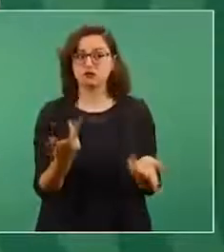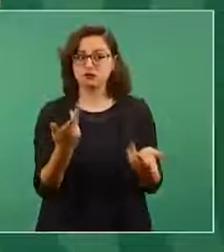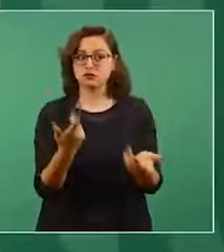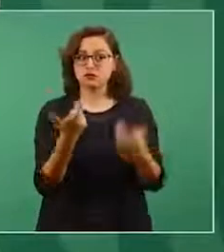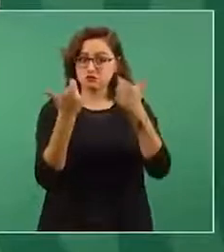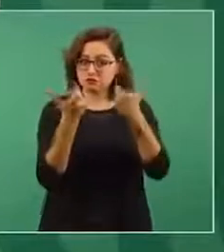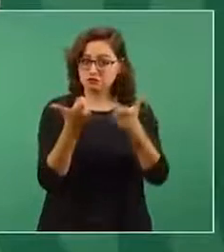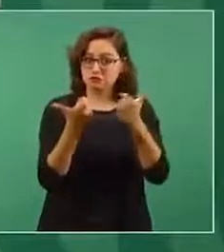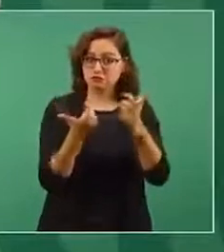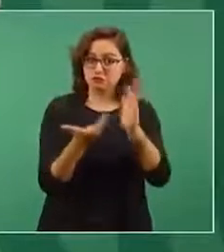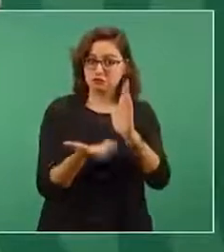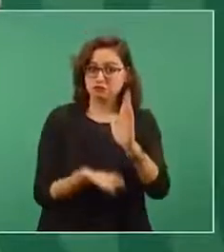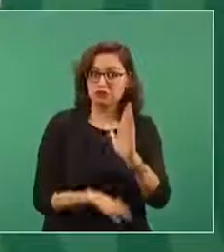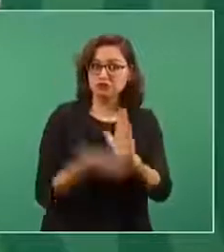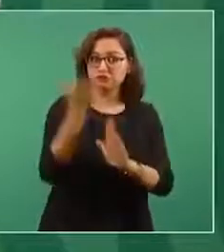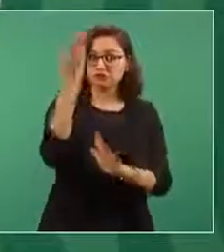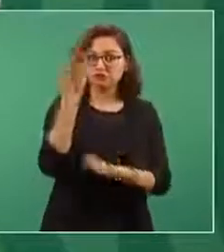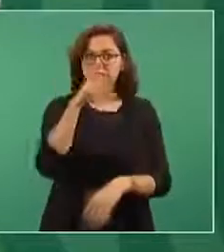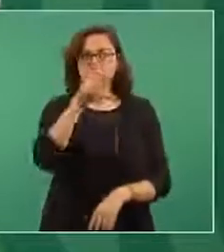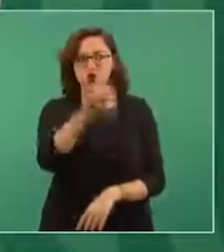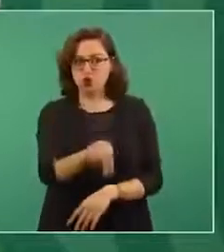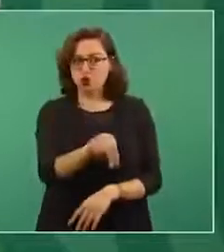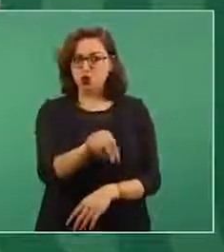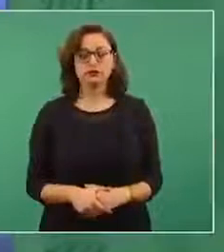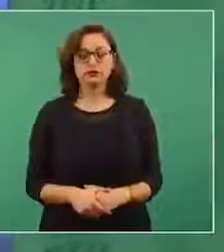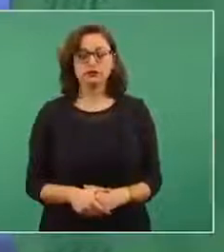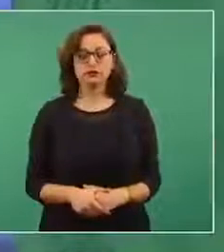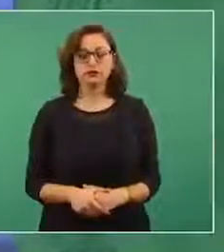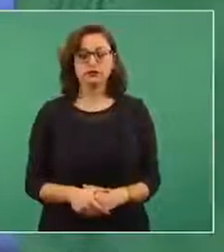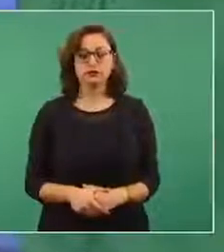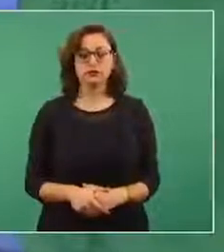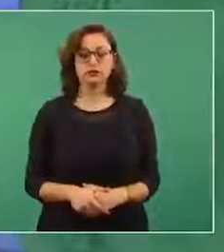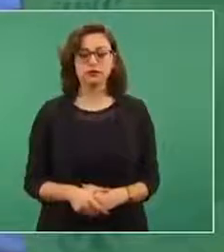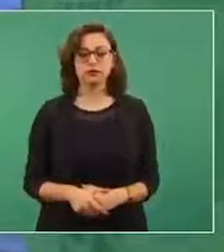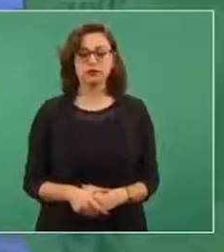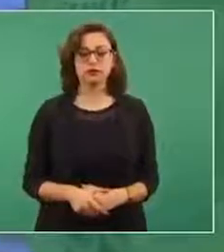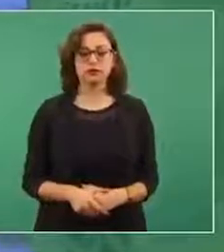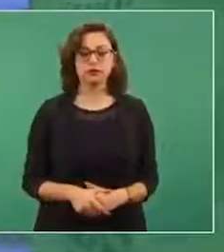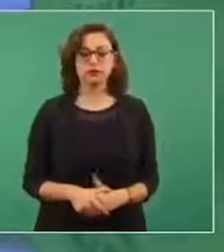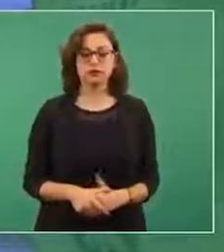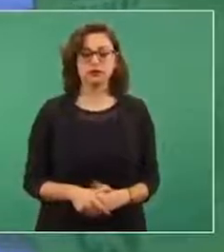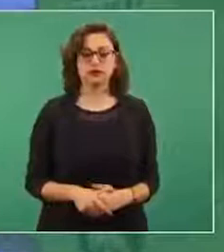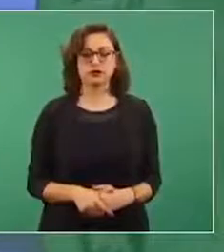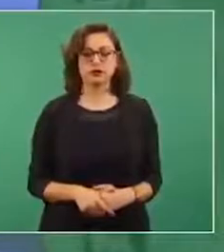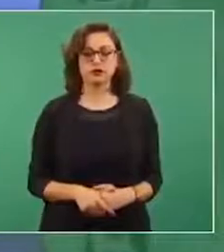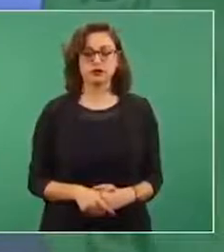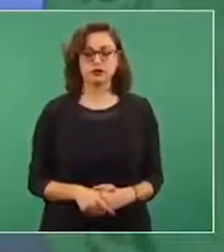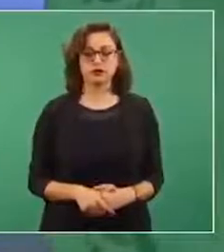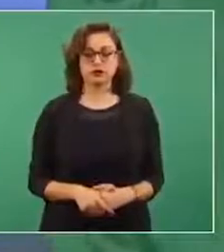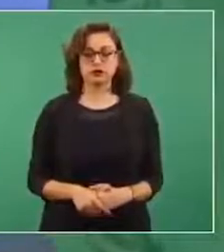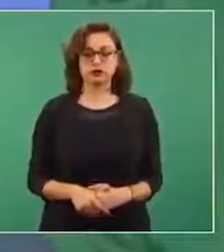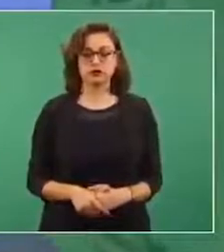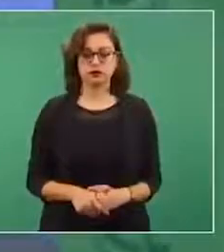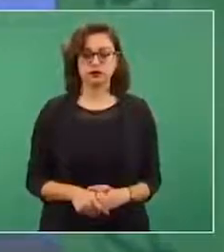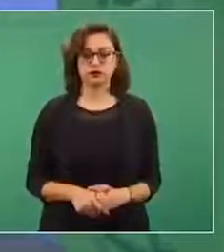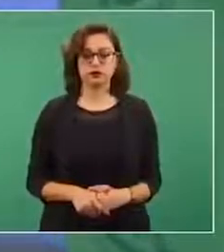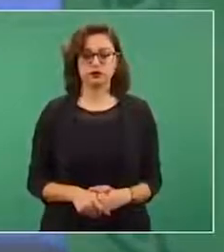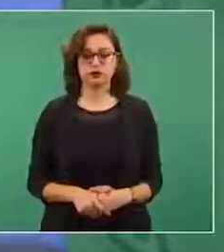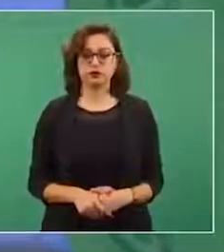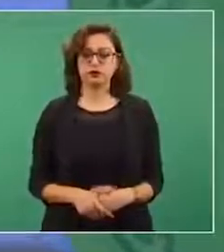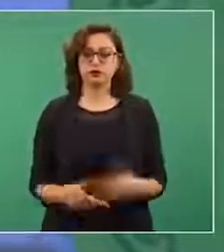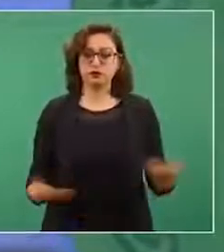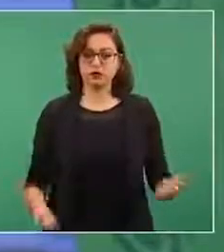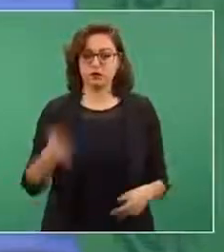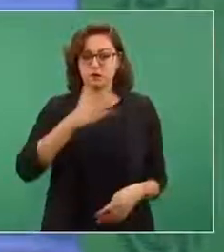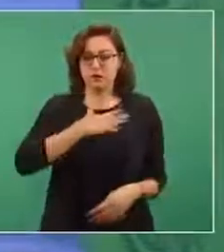Se acabaron los gasolinazos y es el honor el que está